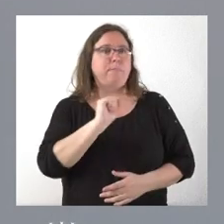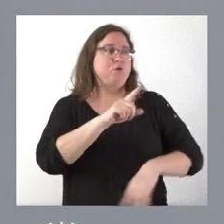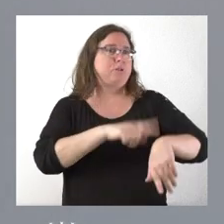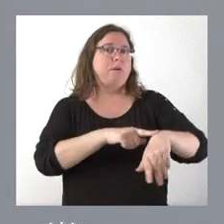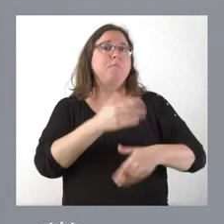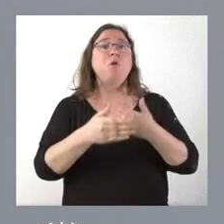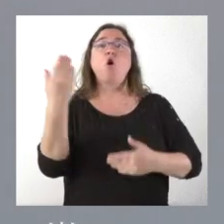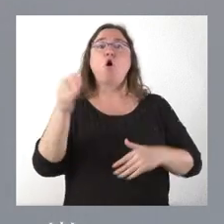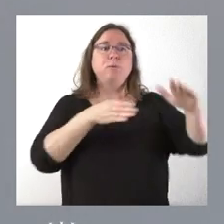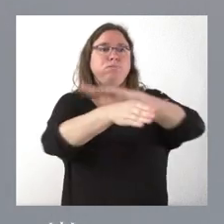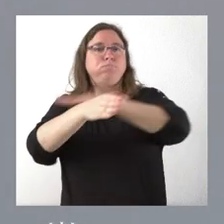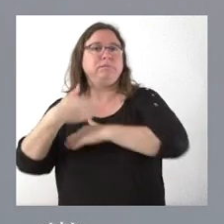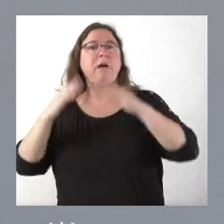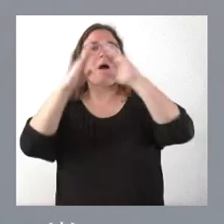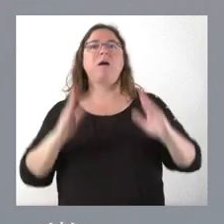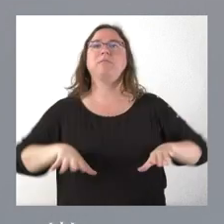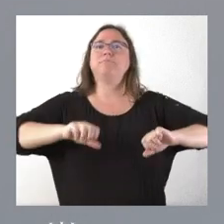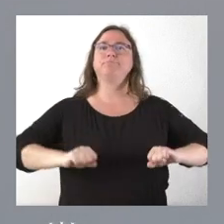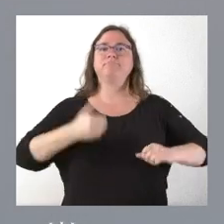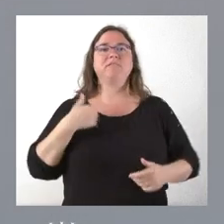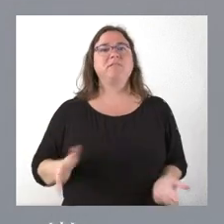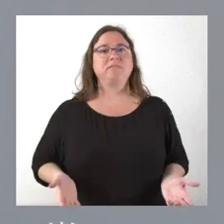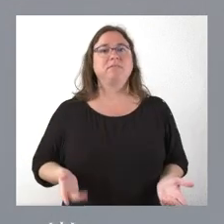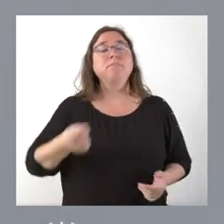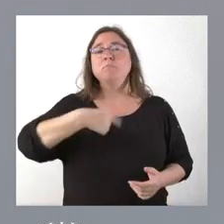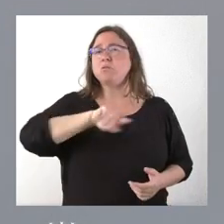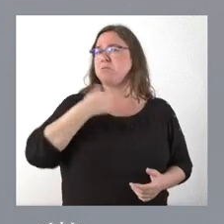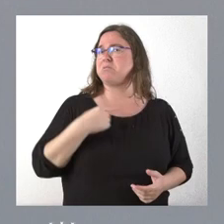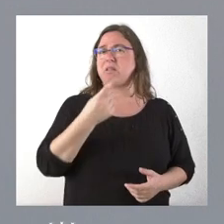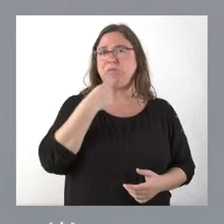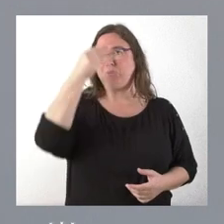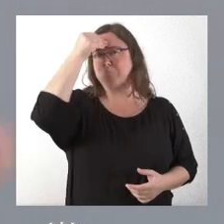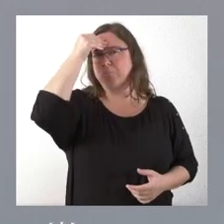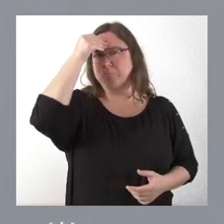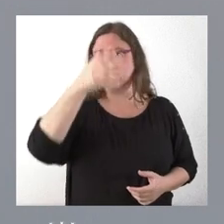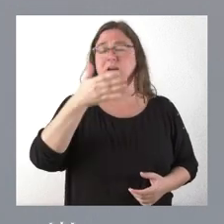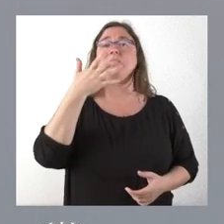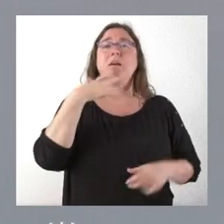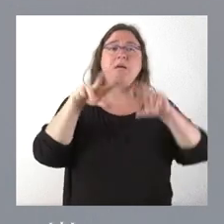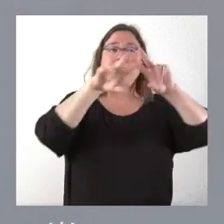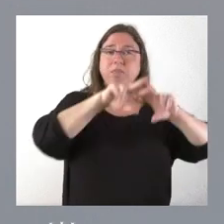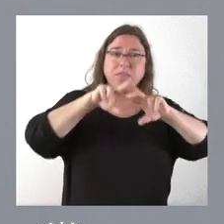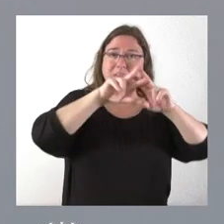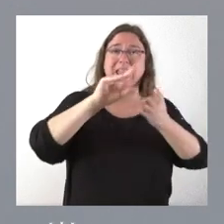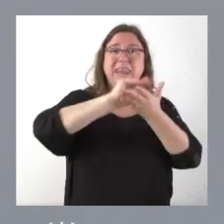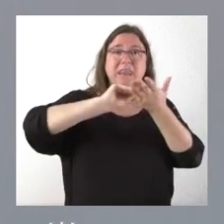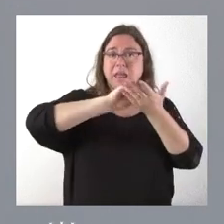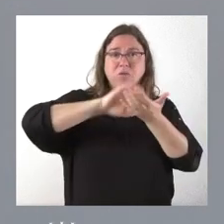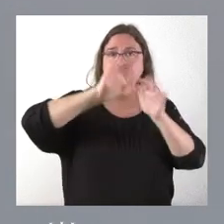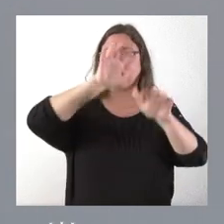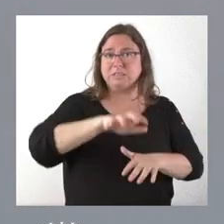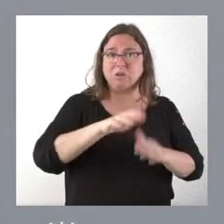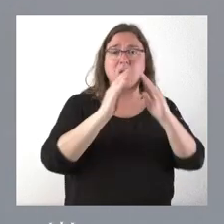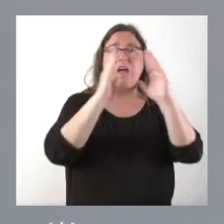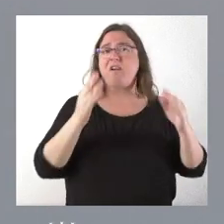muchísimos jóvenes entren ya a vivir en esas viviendas. Nosotros ya hemos dicho que pensamos que después de analizar esos datos en Castilla y León, las